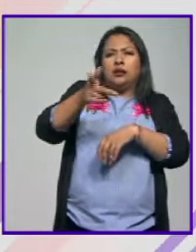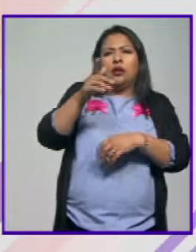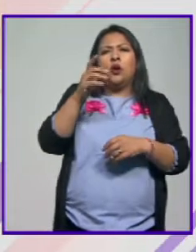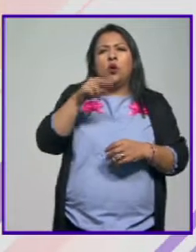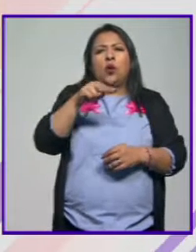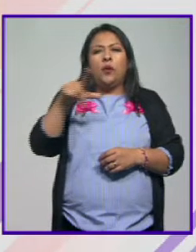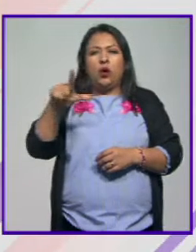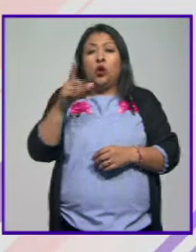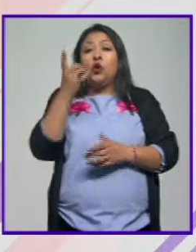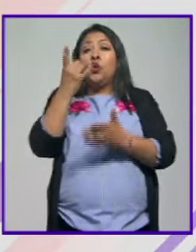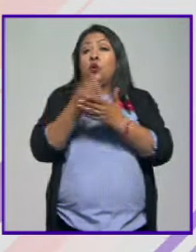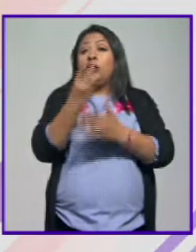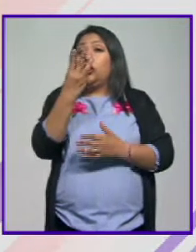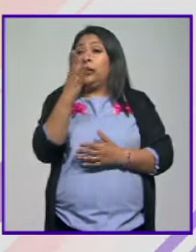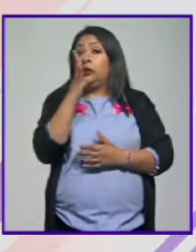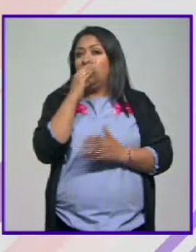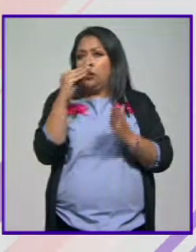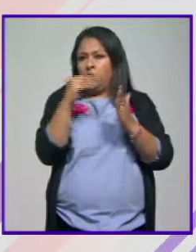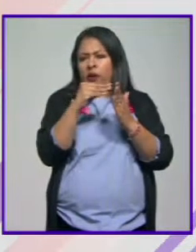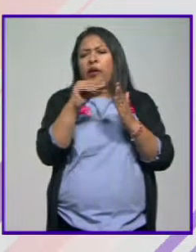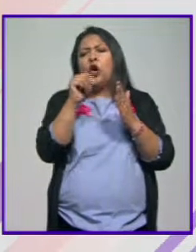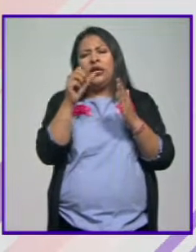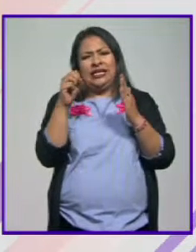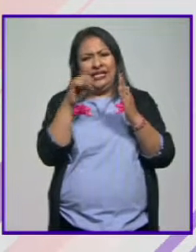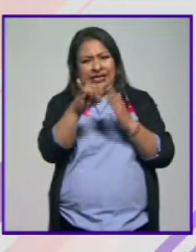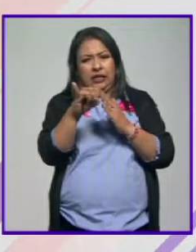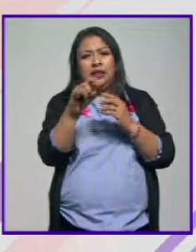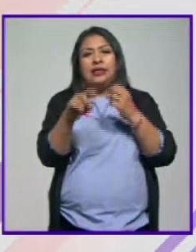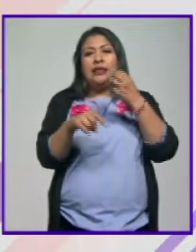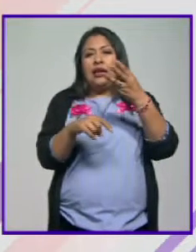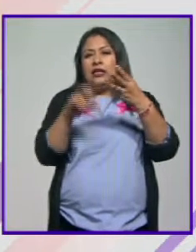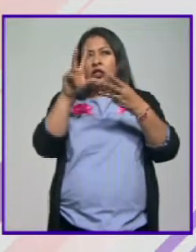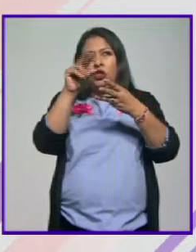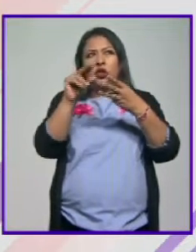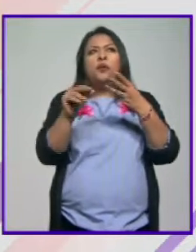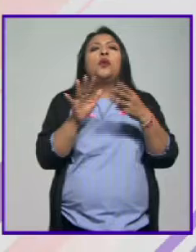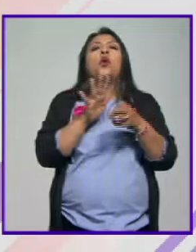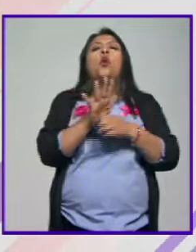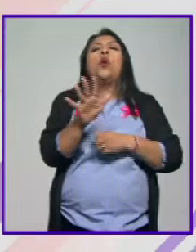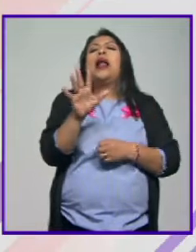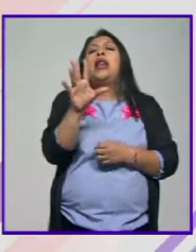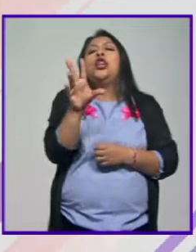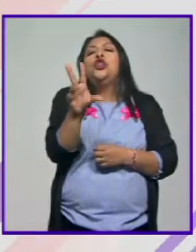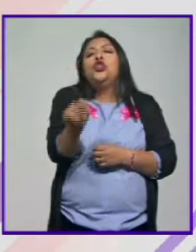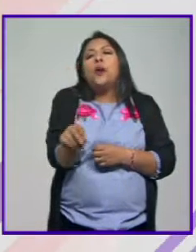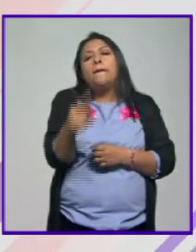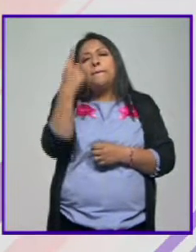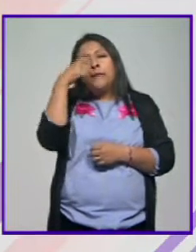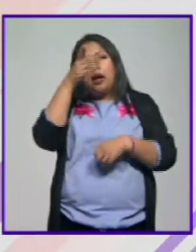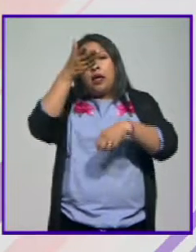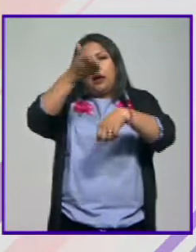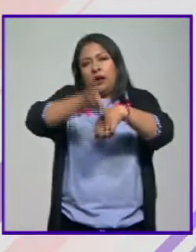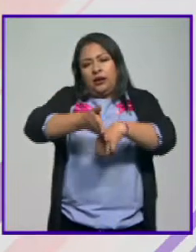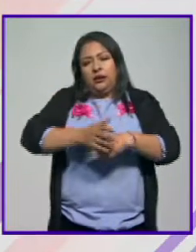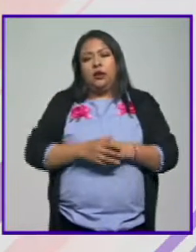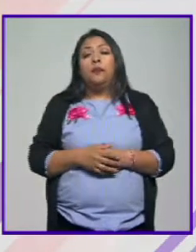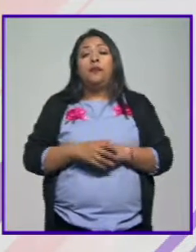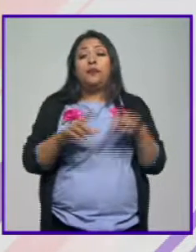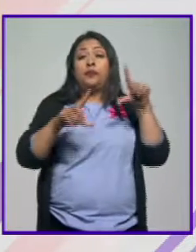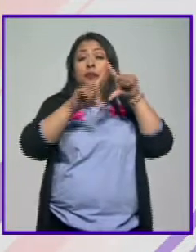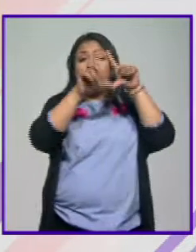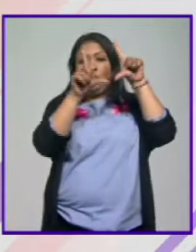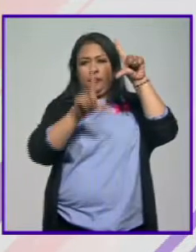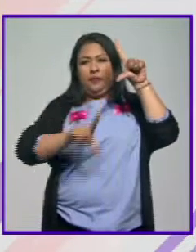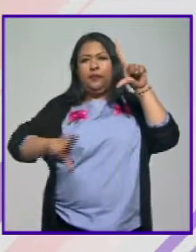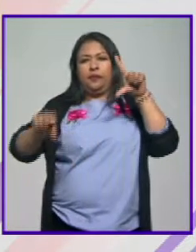Solo tres no entran. Las demás sí entran, solo tres no entran, no son penales. ¿Cuáles son las excepciones para penalizar? En todo el país